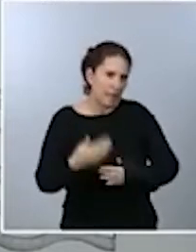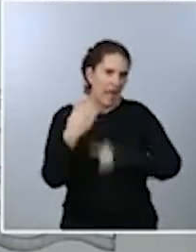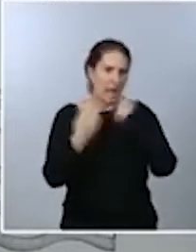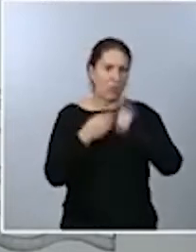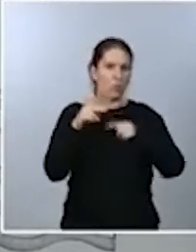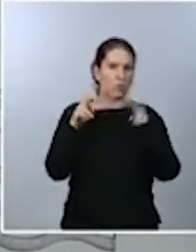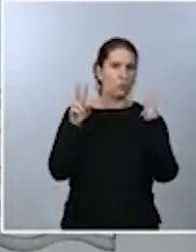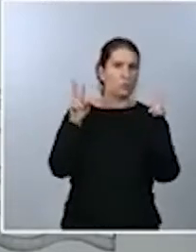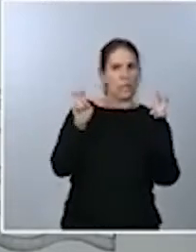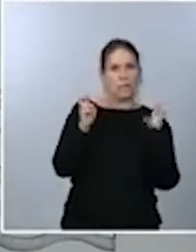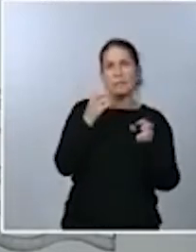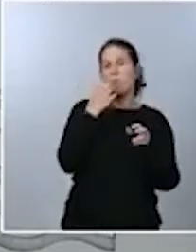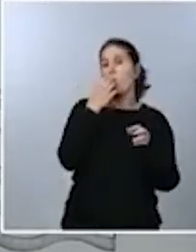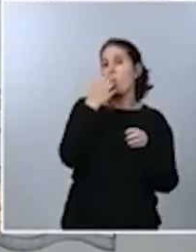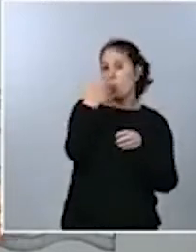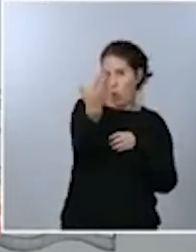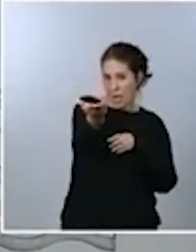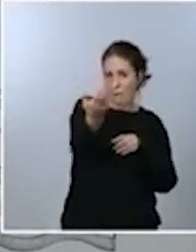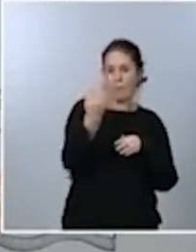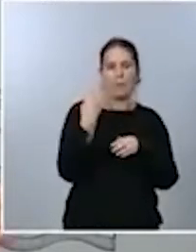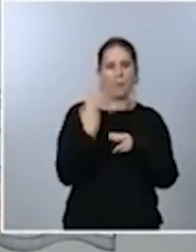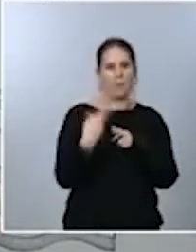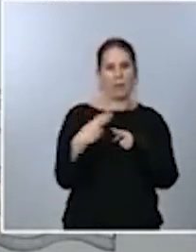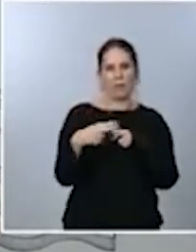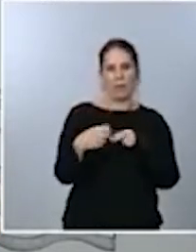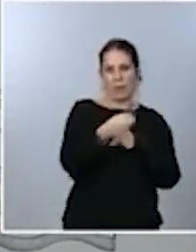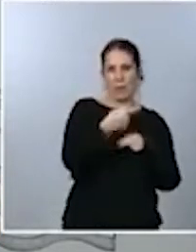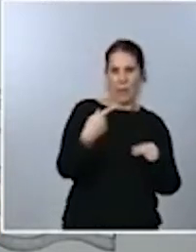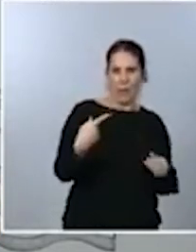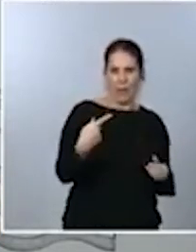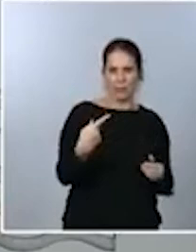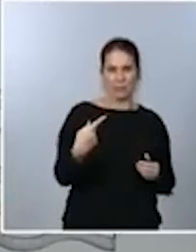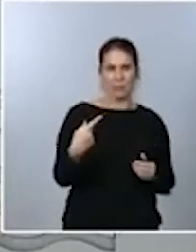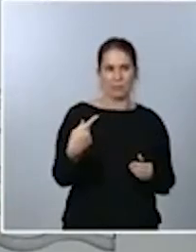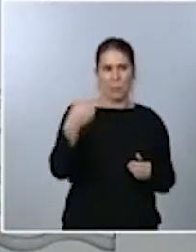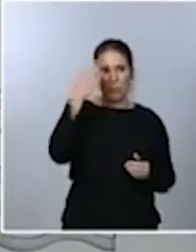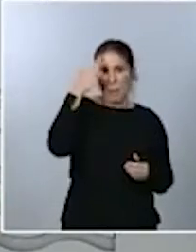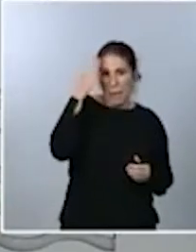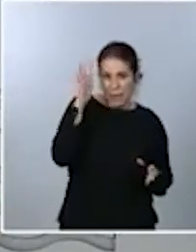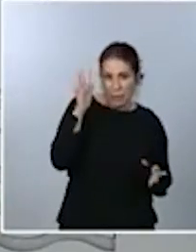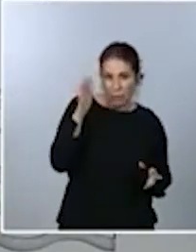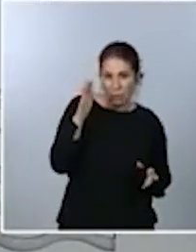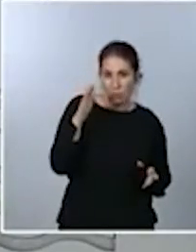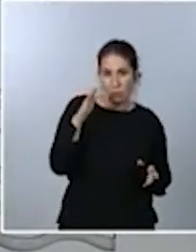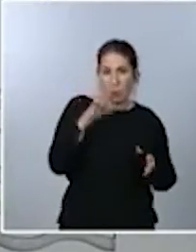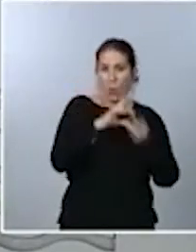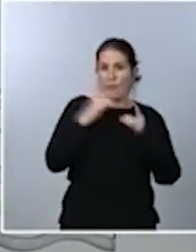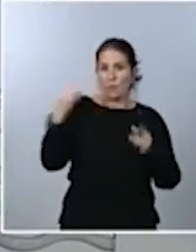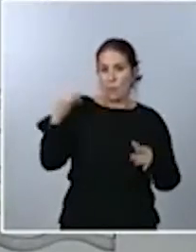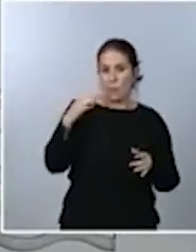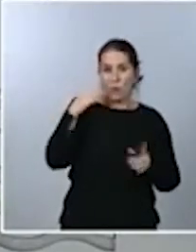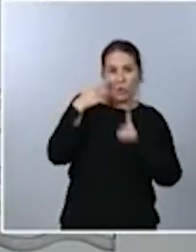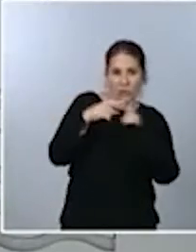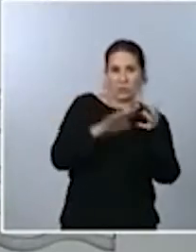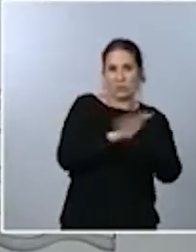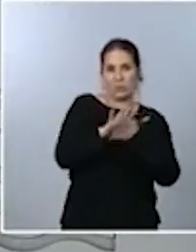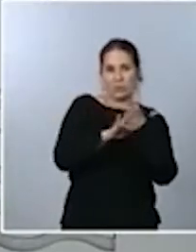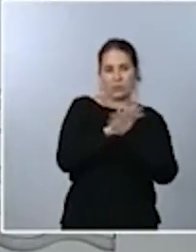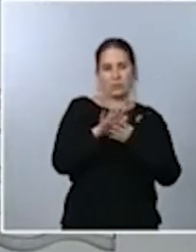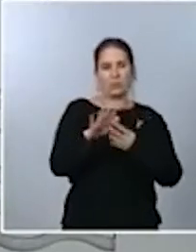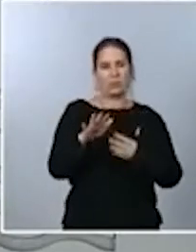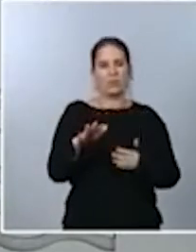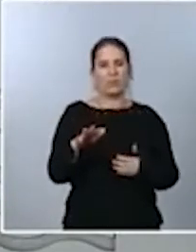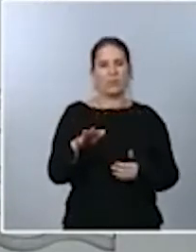la política de vivienda. Eso es lo que imagino a lo que se refiere Unidas Podemos y, por tanto, a ese anhelo,